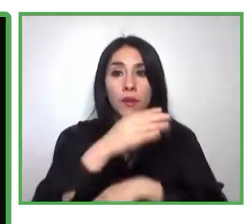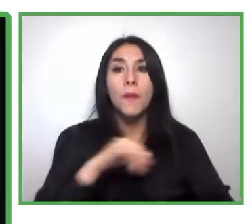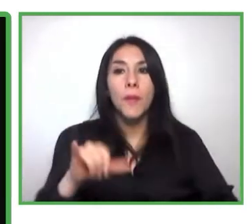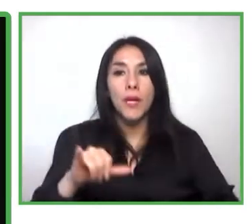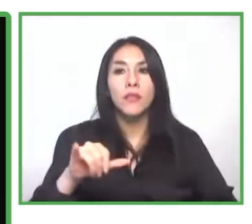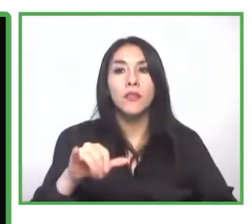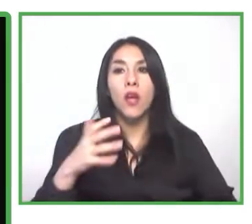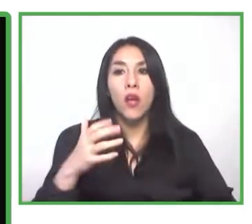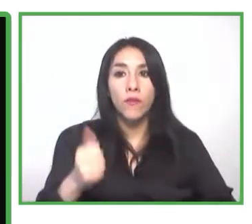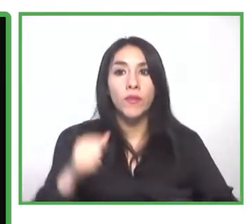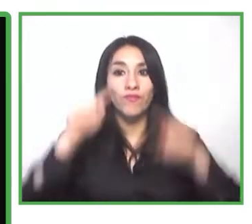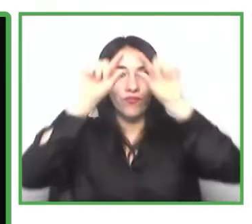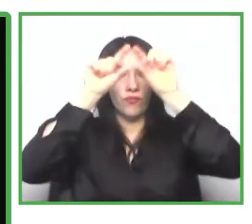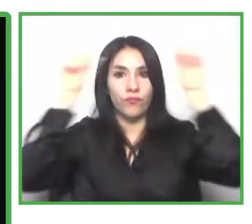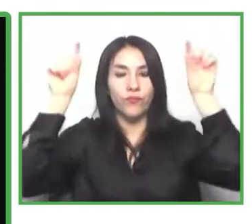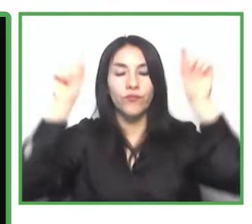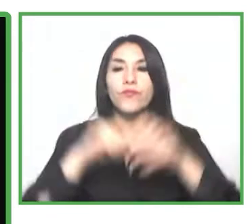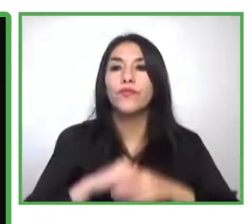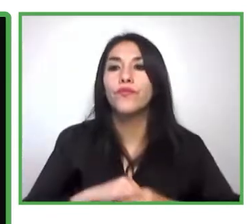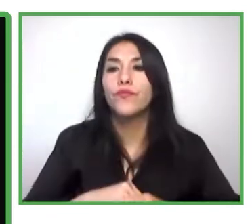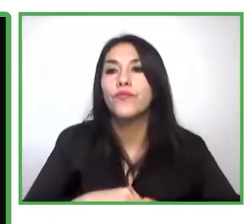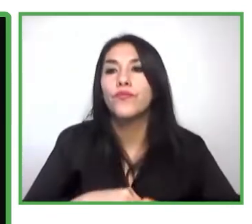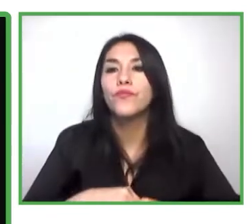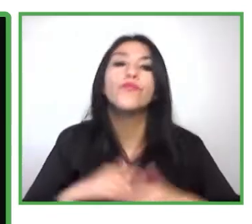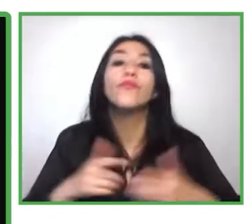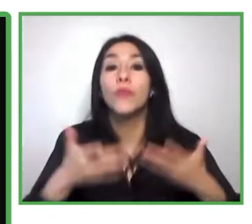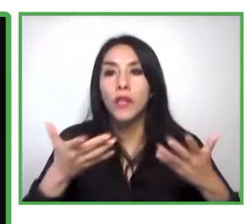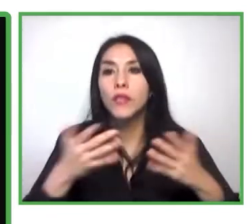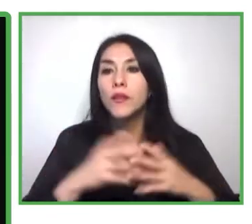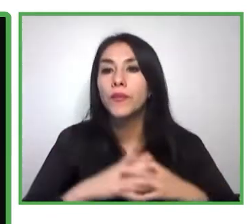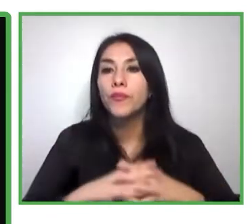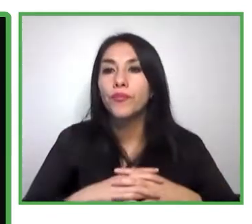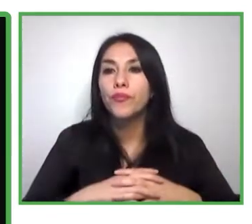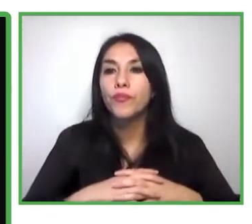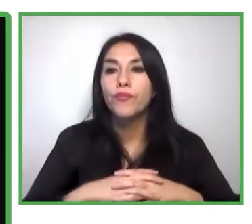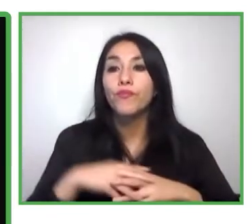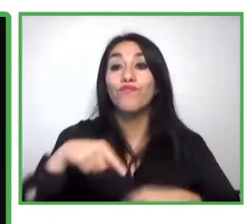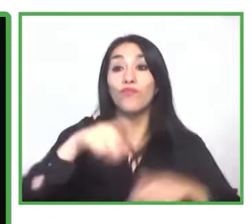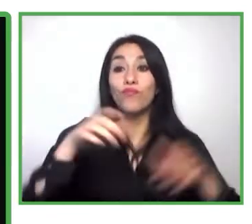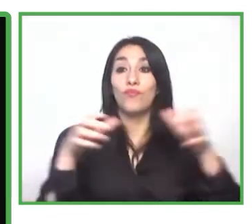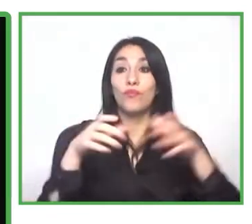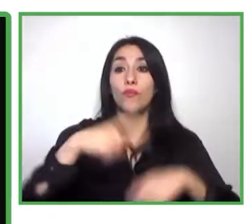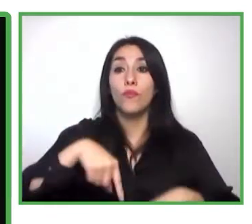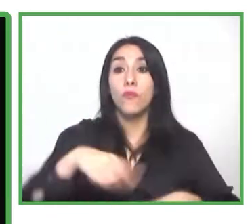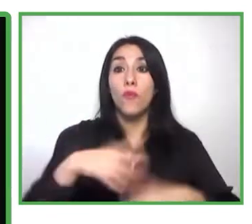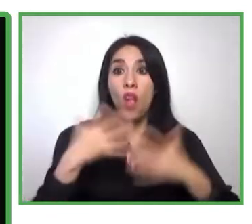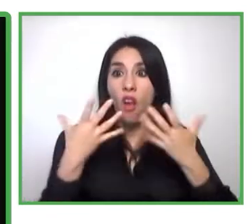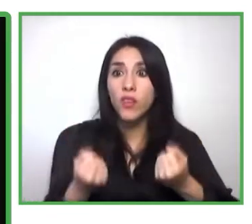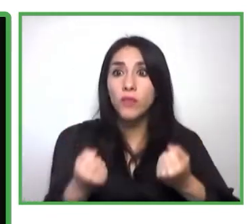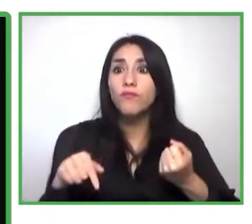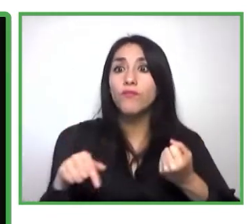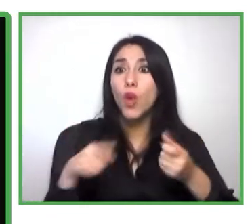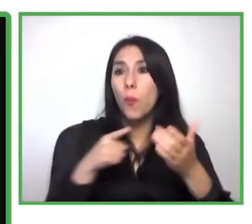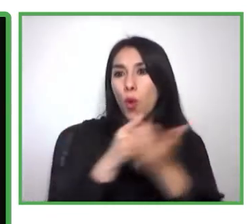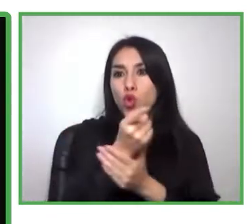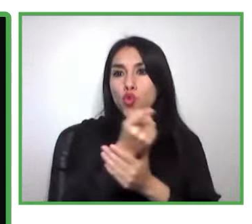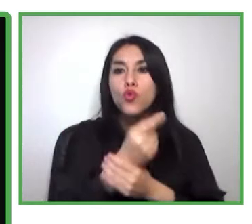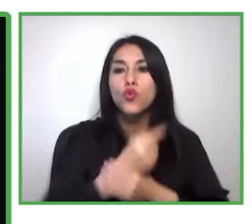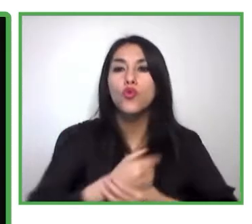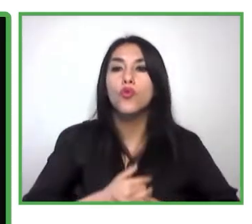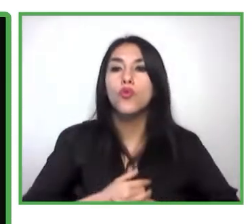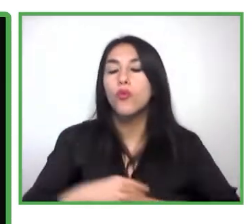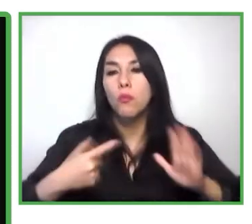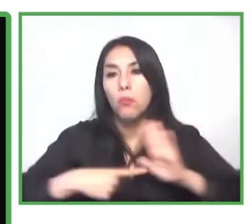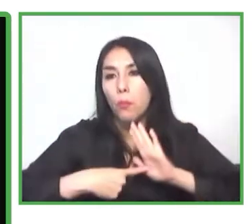donde definitivamente tenemos la posibilidad de dar visibilidad del talento que poseen las personas con discapacidad al momento de